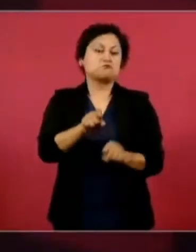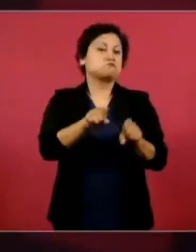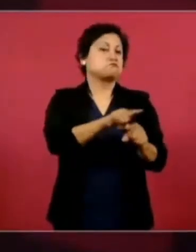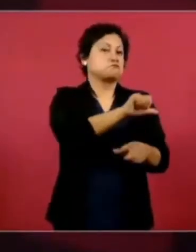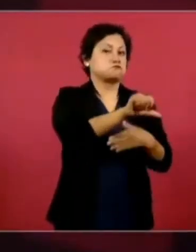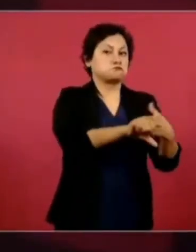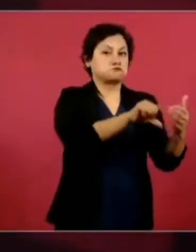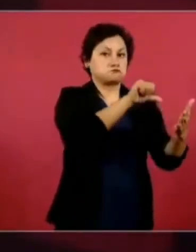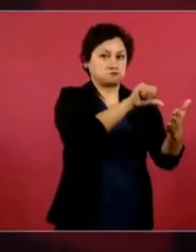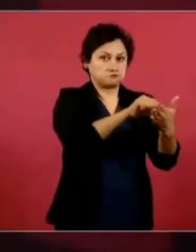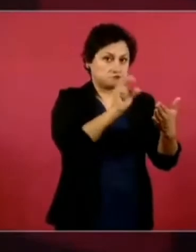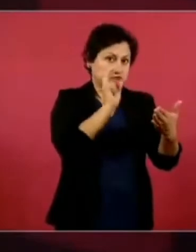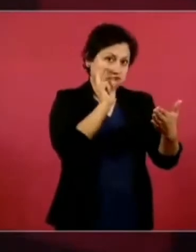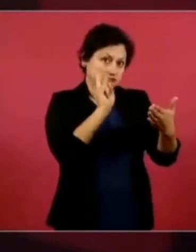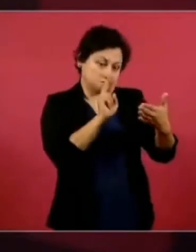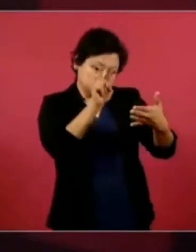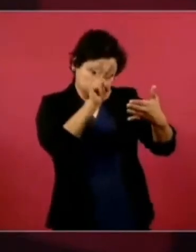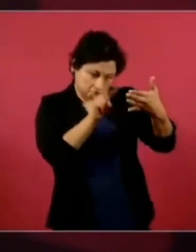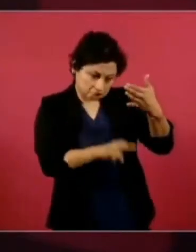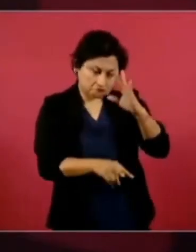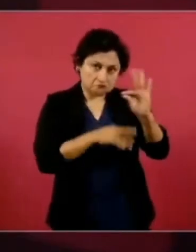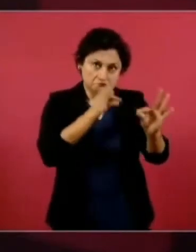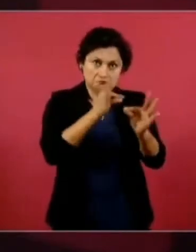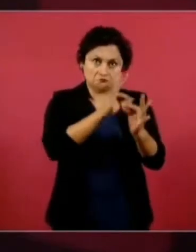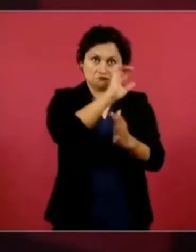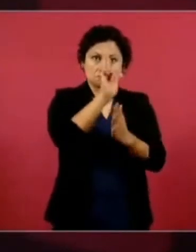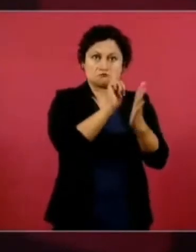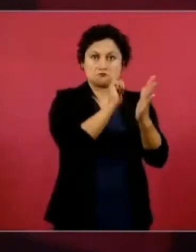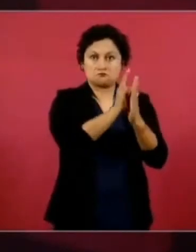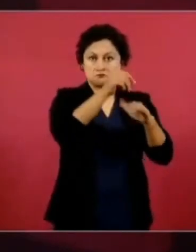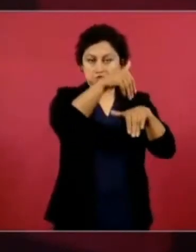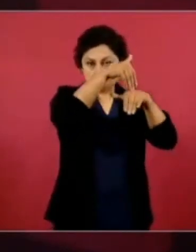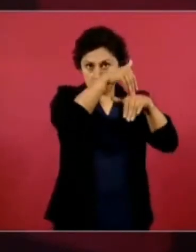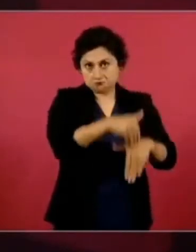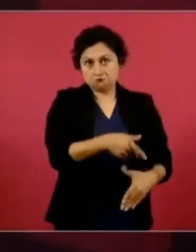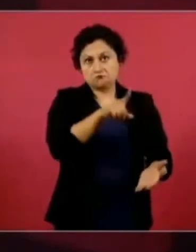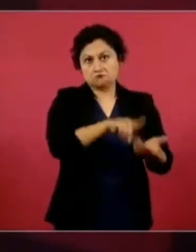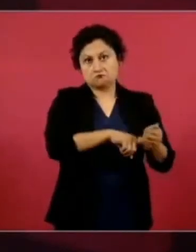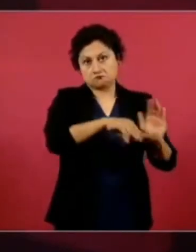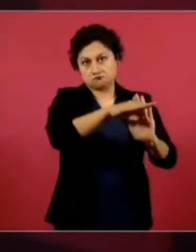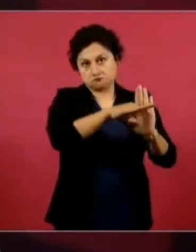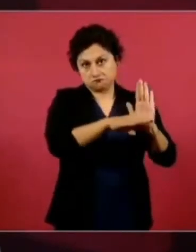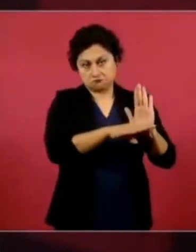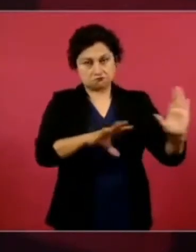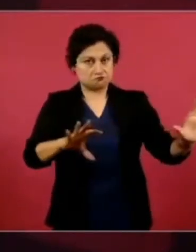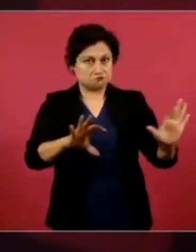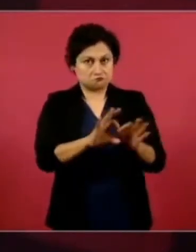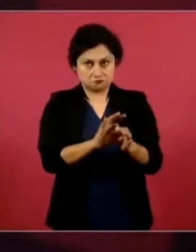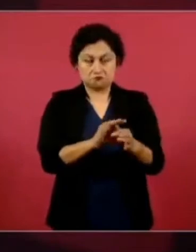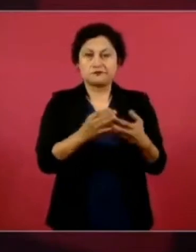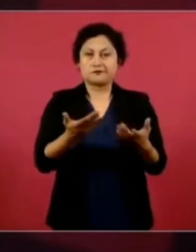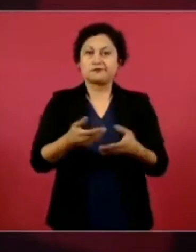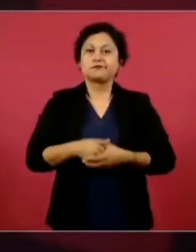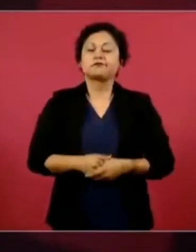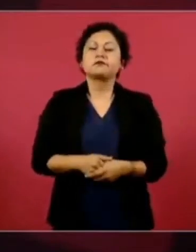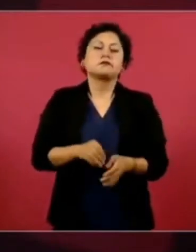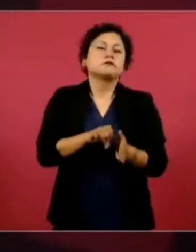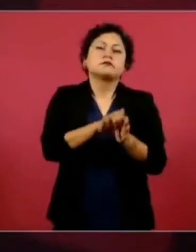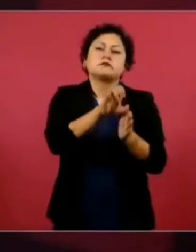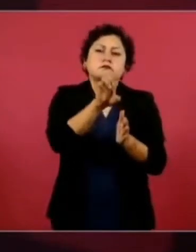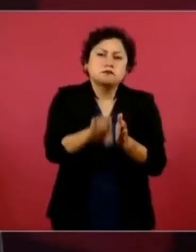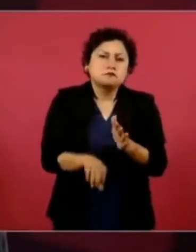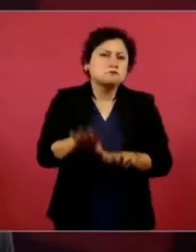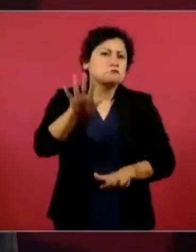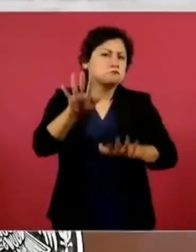verificó que haya un cumplimiento efectivo de lo que señalan sus propios estatutos. En algunas ocasiones cuando hay trabajadores que